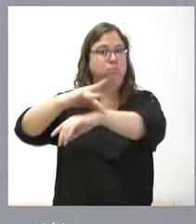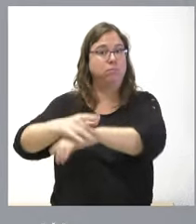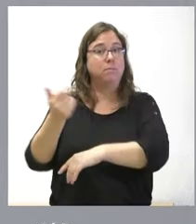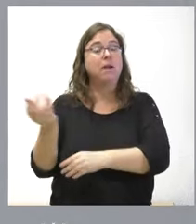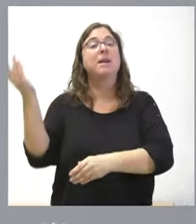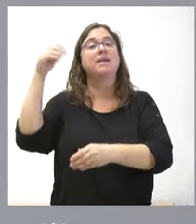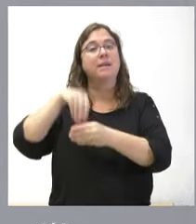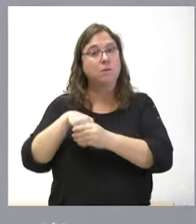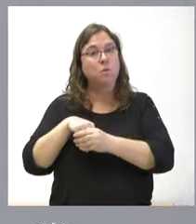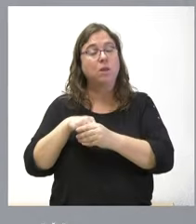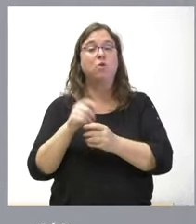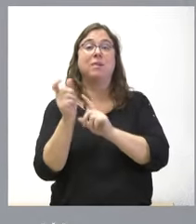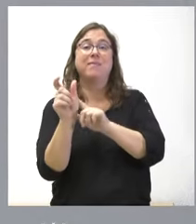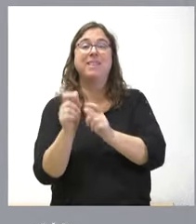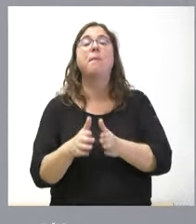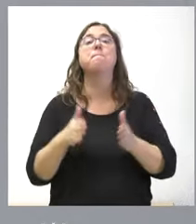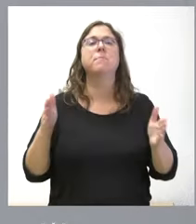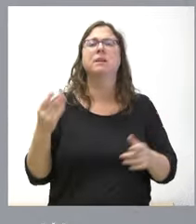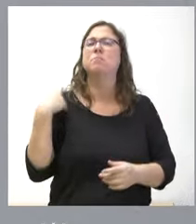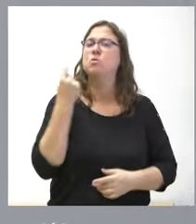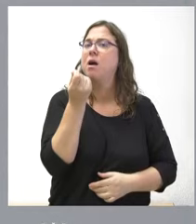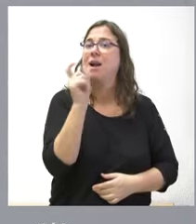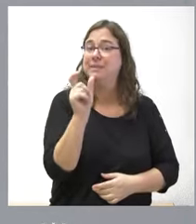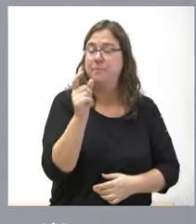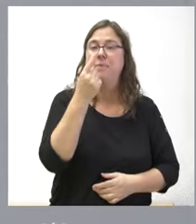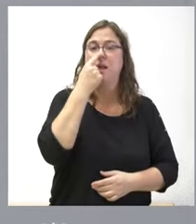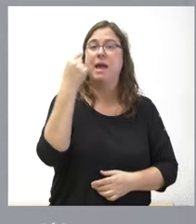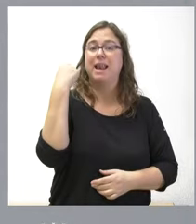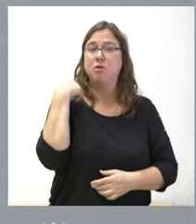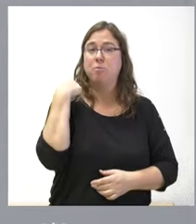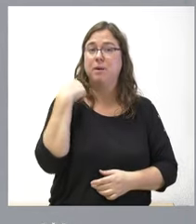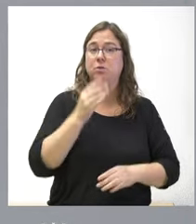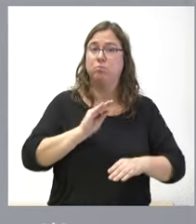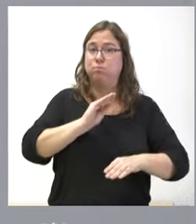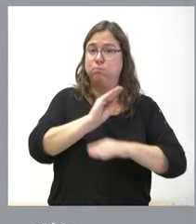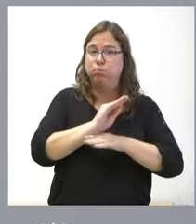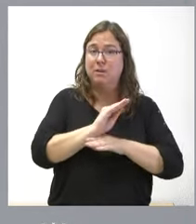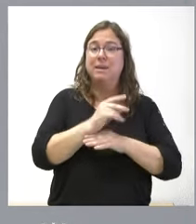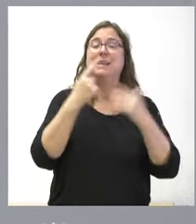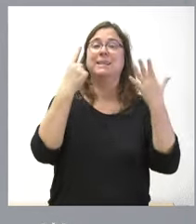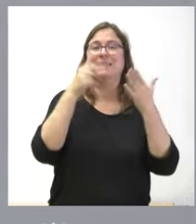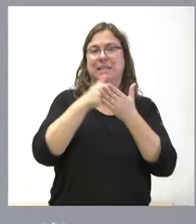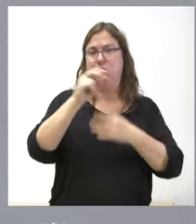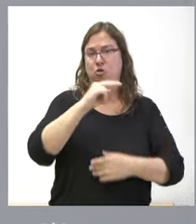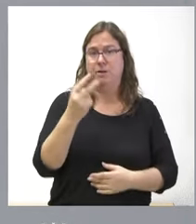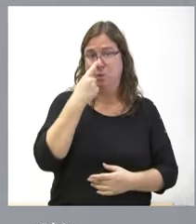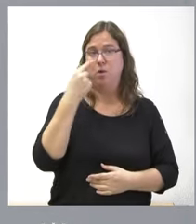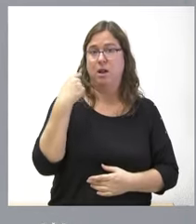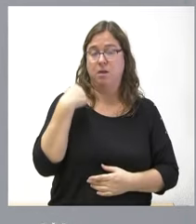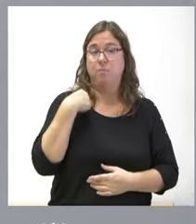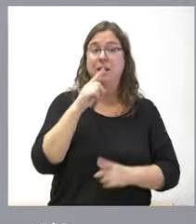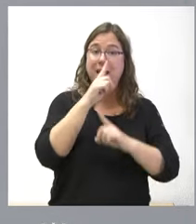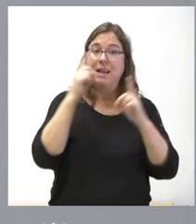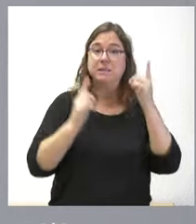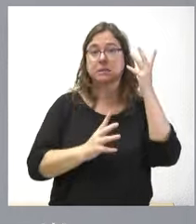lo iremos a extender Pregunta a usted por cuánto es el importe El año pasado lo que pusimos encima de la mesa fueron 6 millones de euros El cálculo para